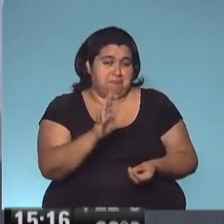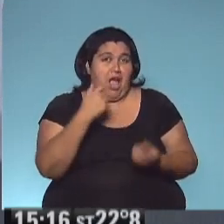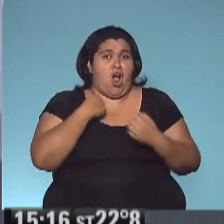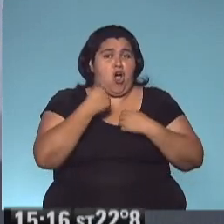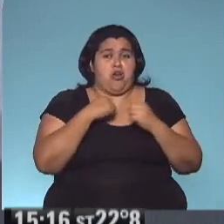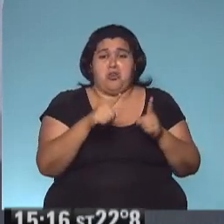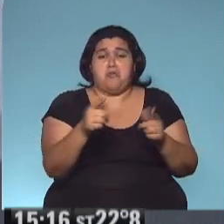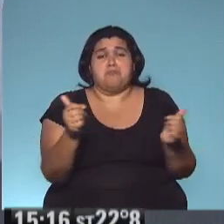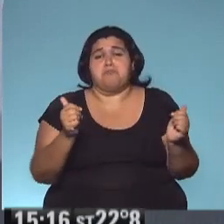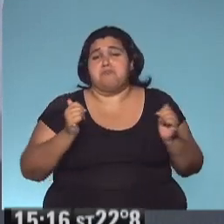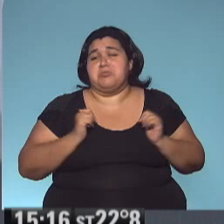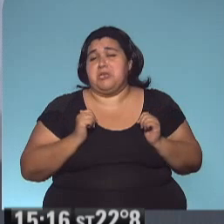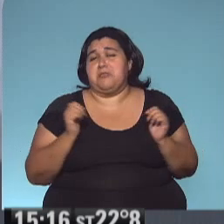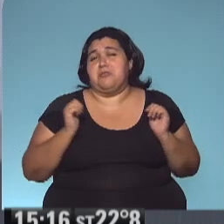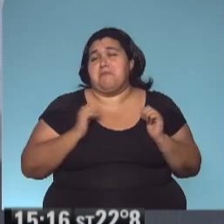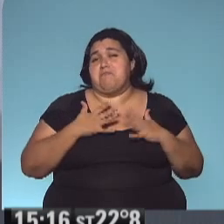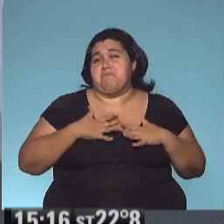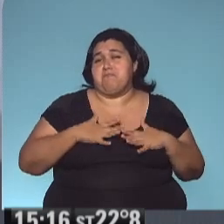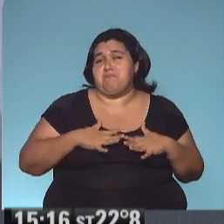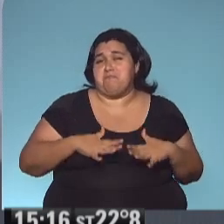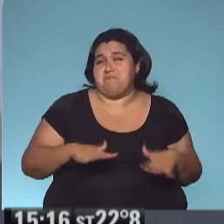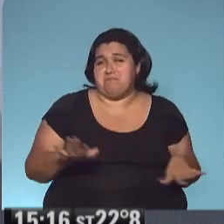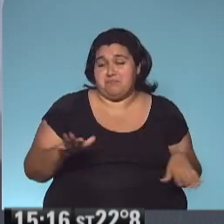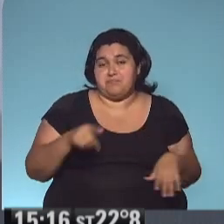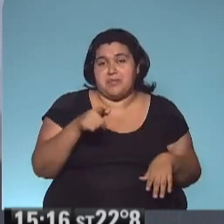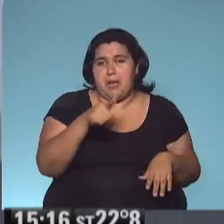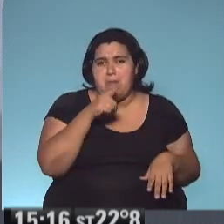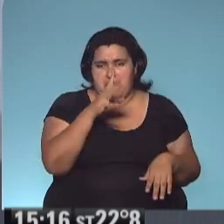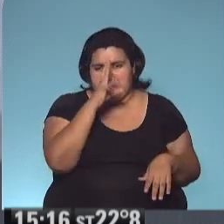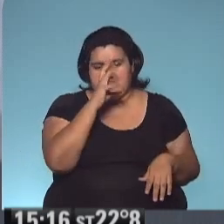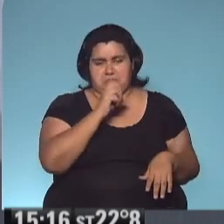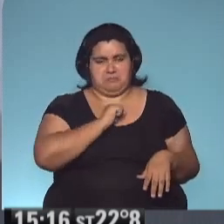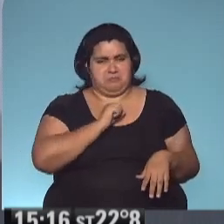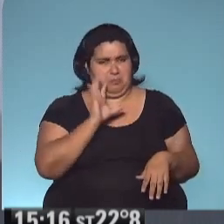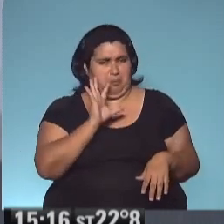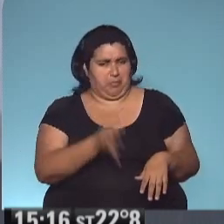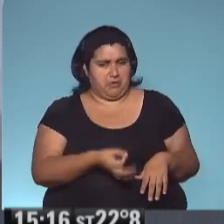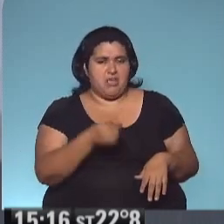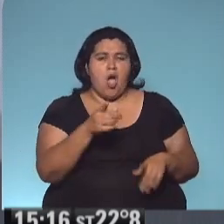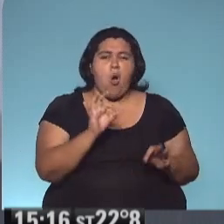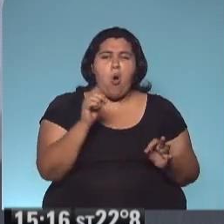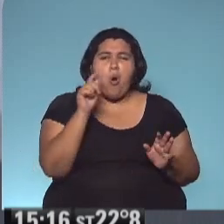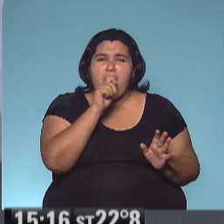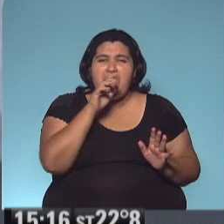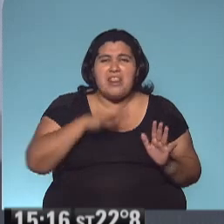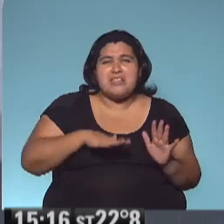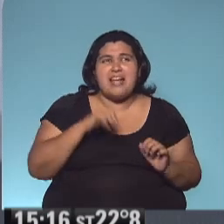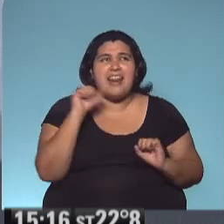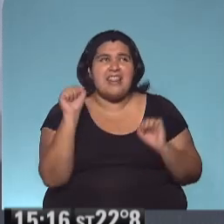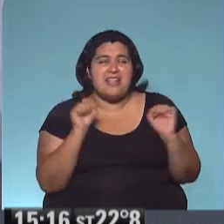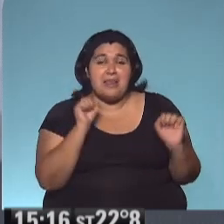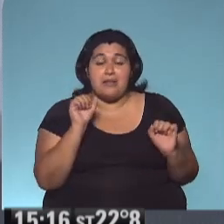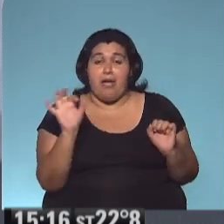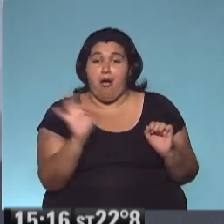que se sentó a esperar en un banquito. Tal vez era muy valiente. Tal vez era un poco chiquita. Tal vez